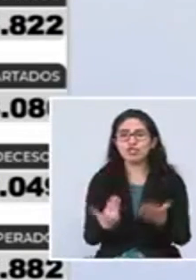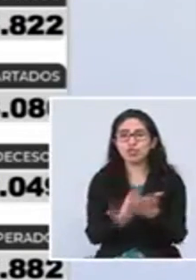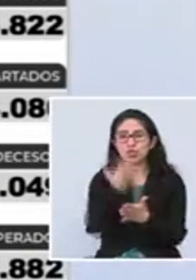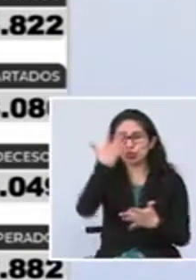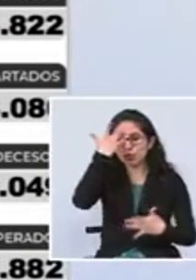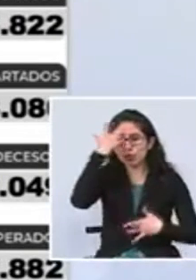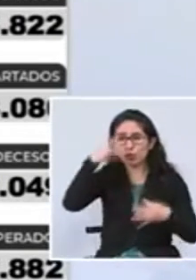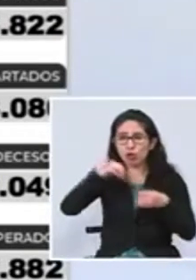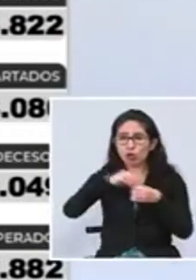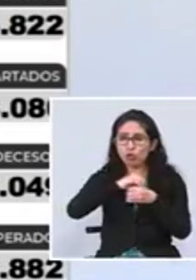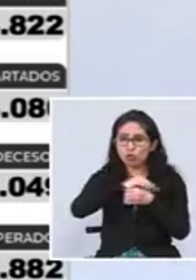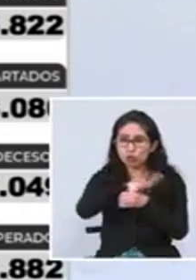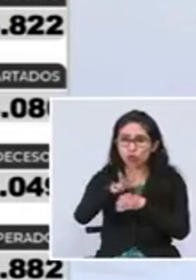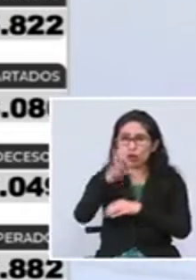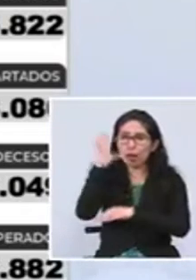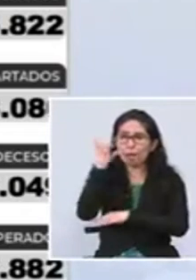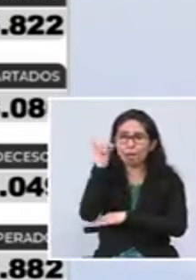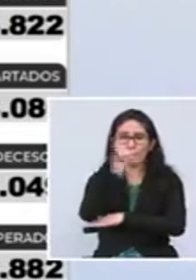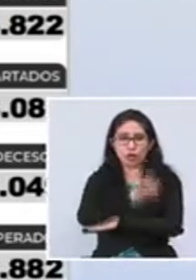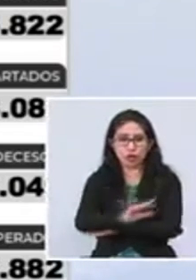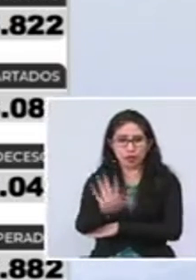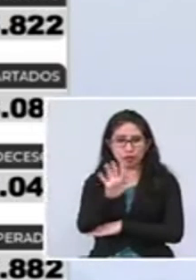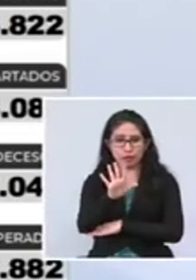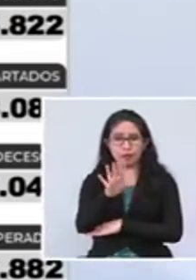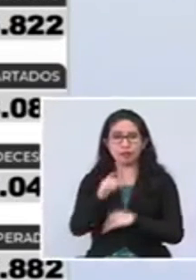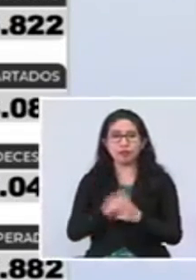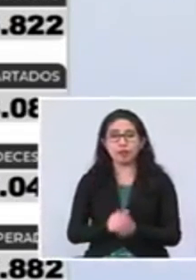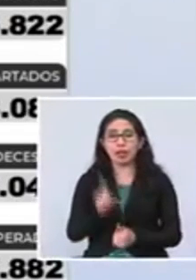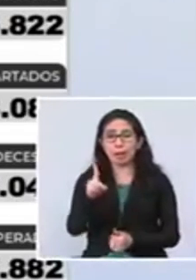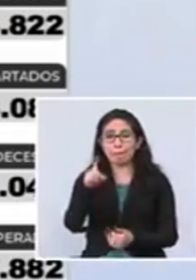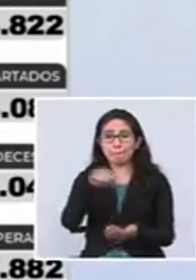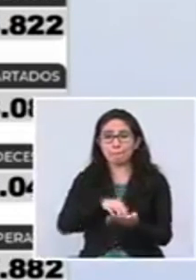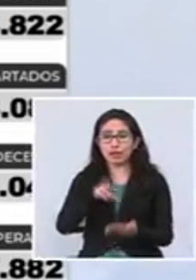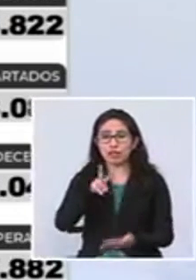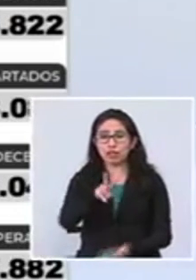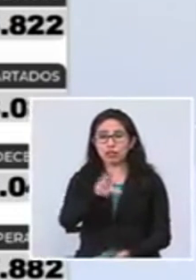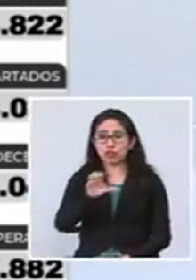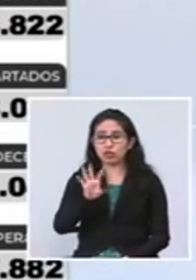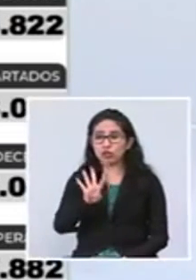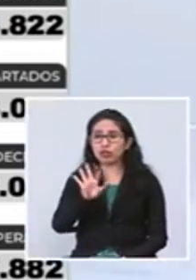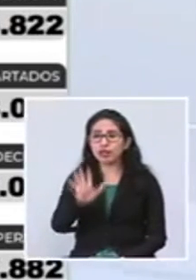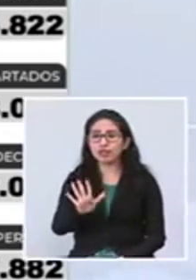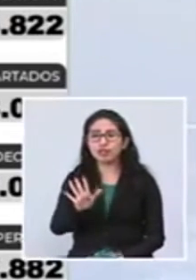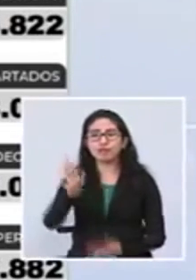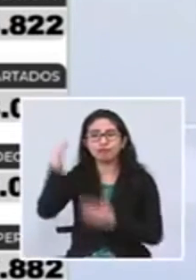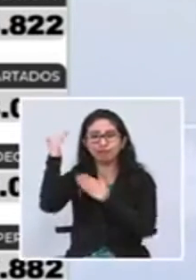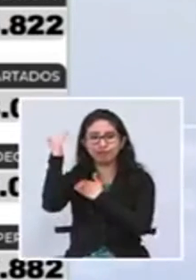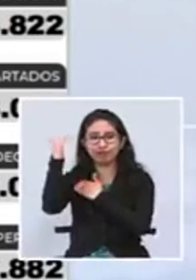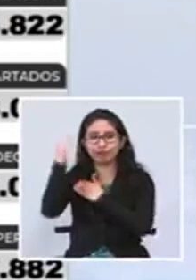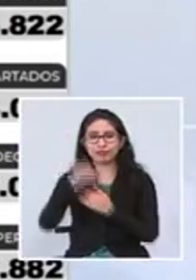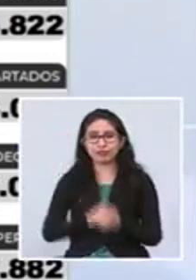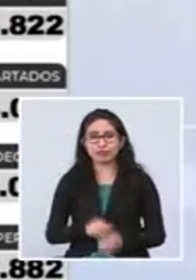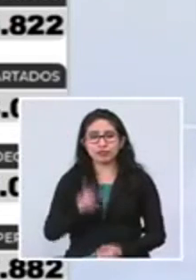positivos que corresponden a 1.245 Santa Cruz,